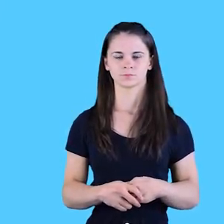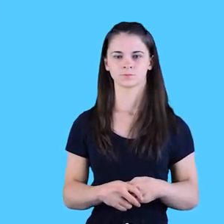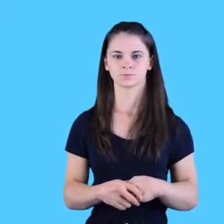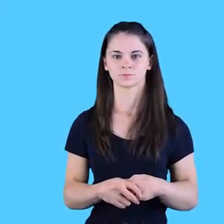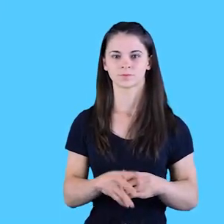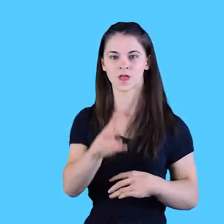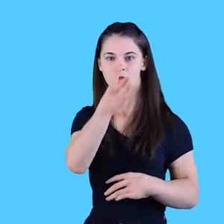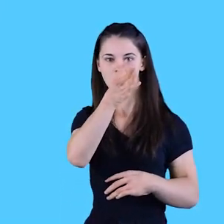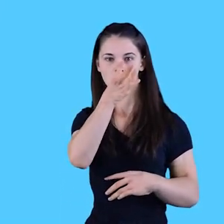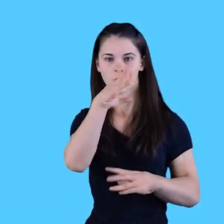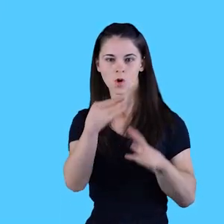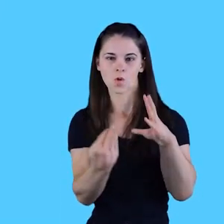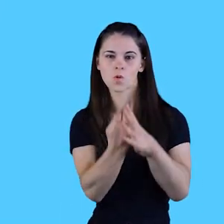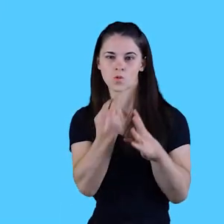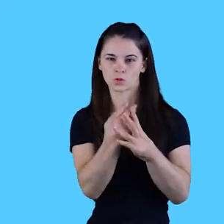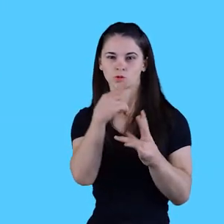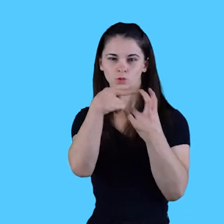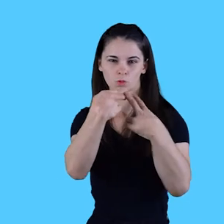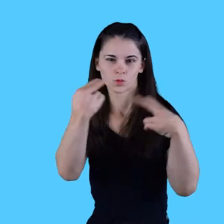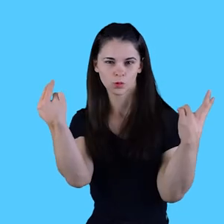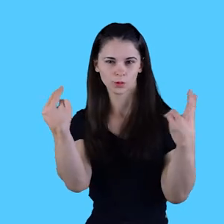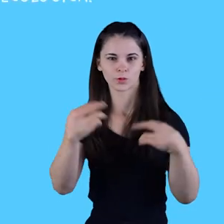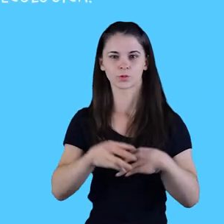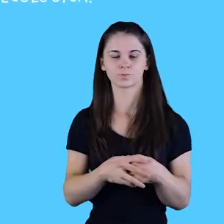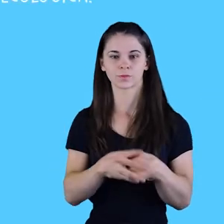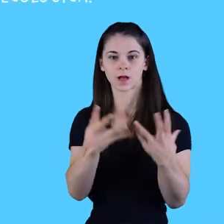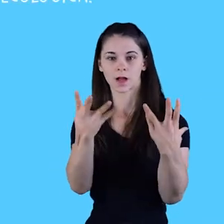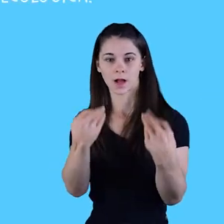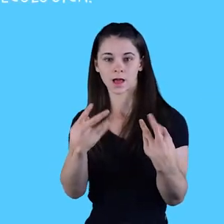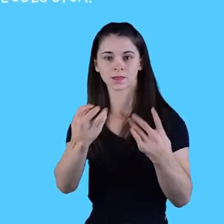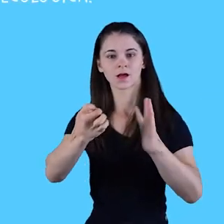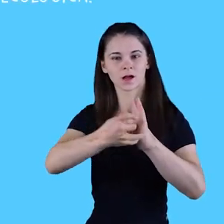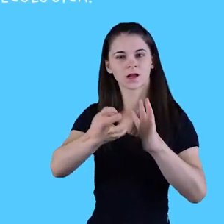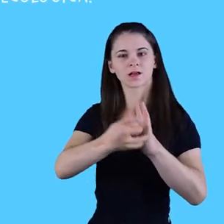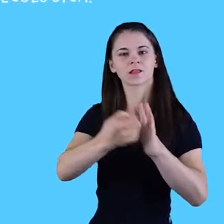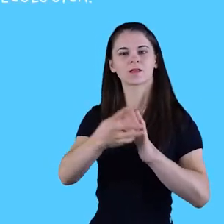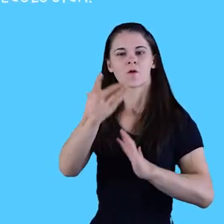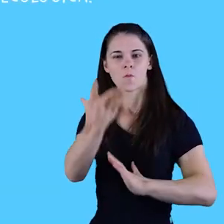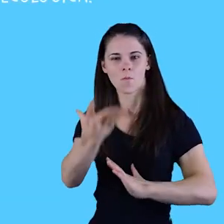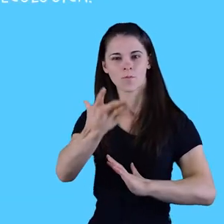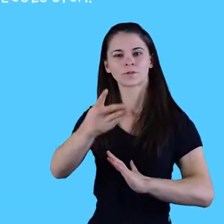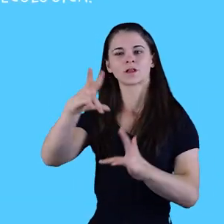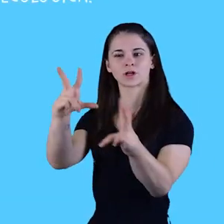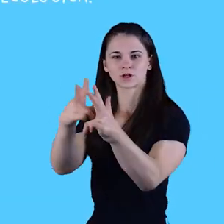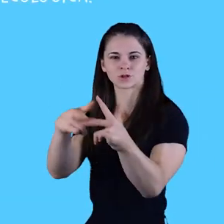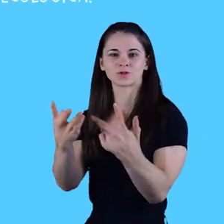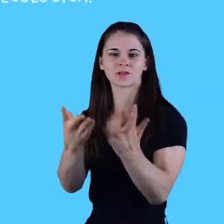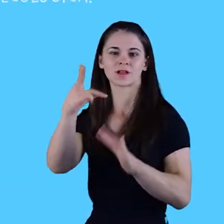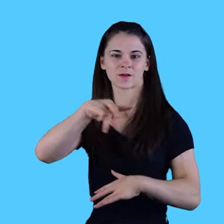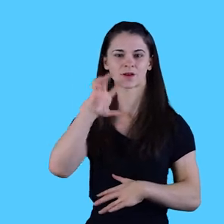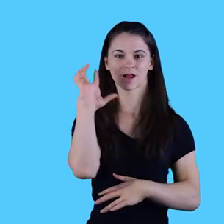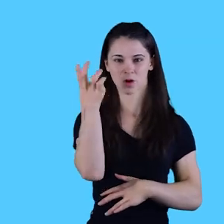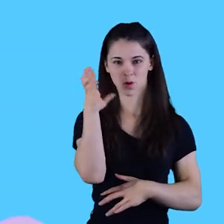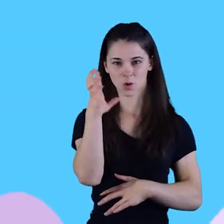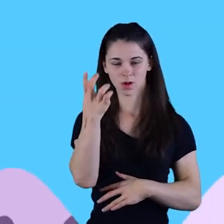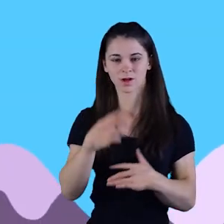El agua es un bien público. Su abundancia y calidad es de vital importancia social y ecológica.